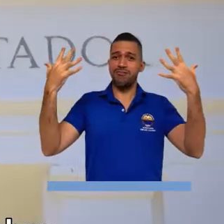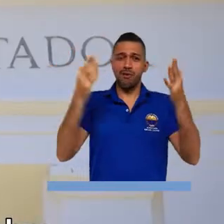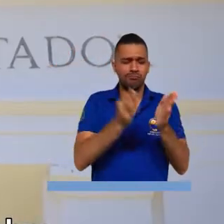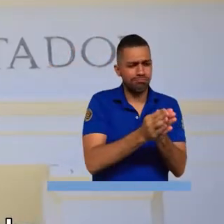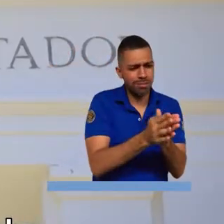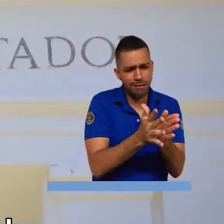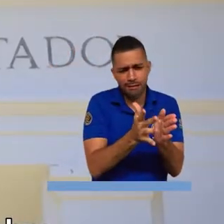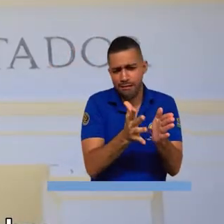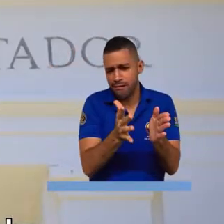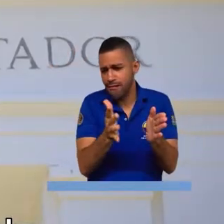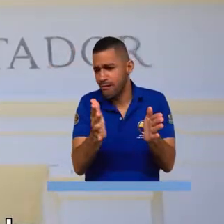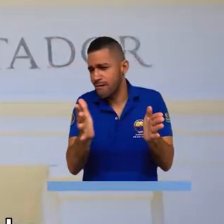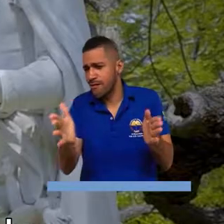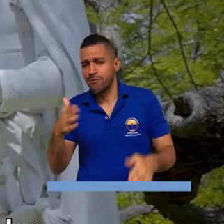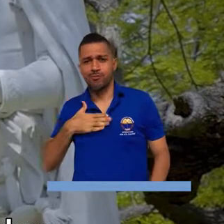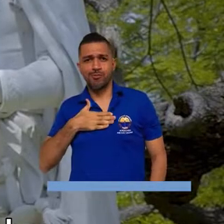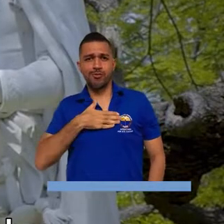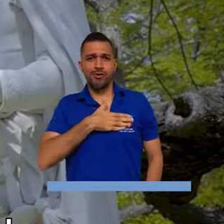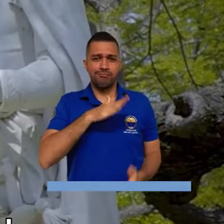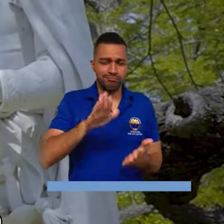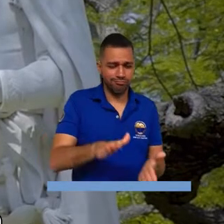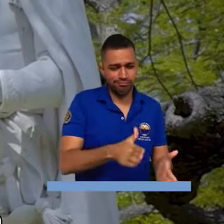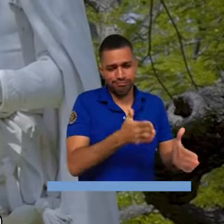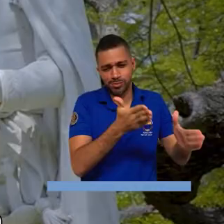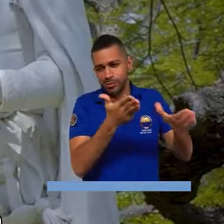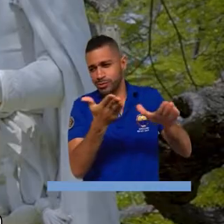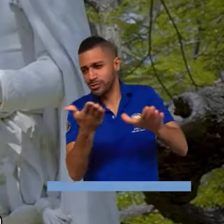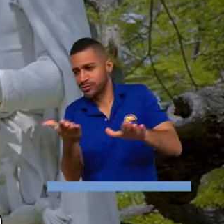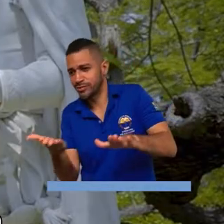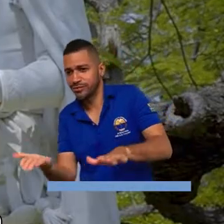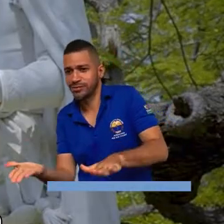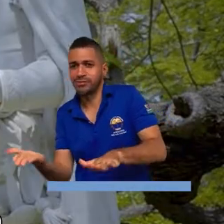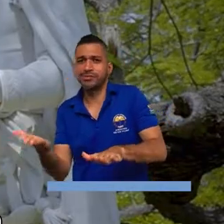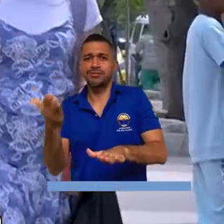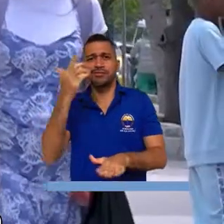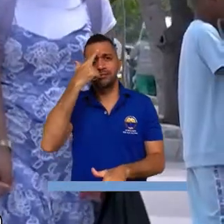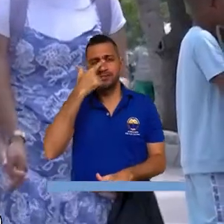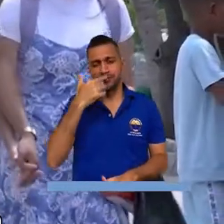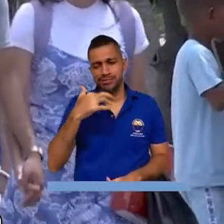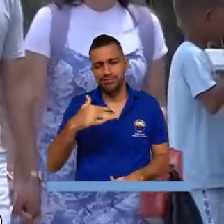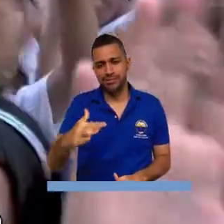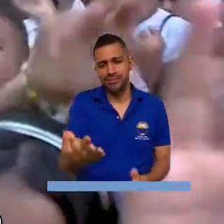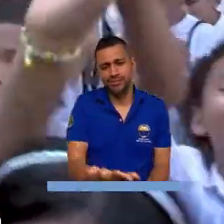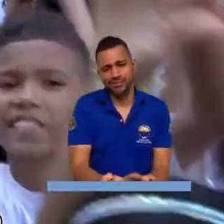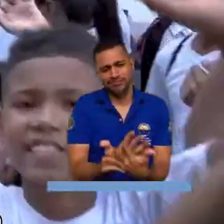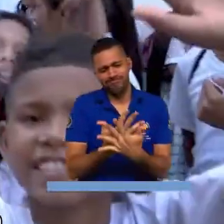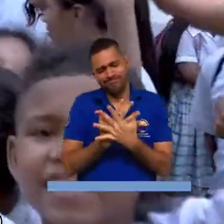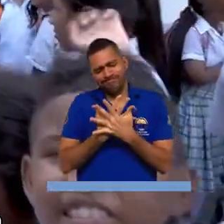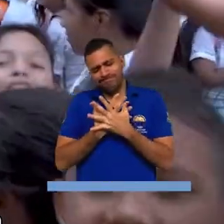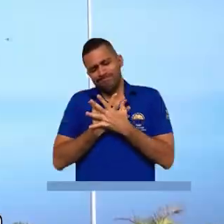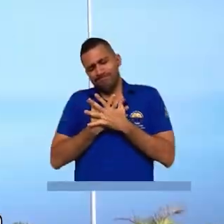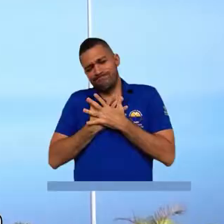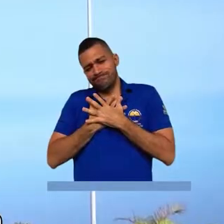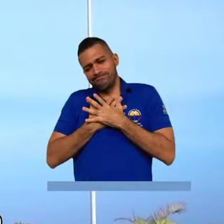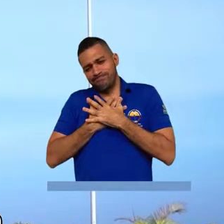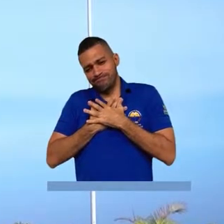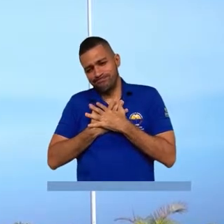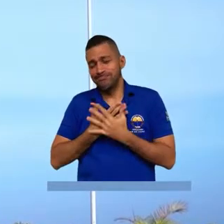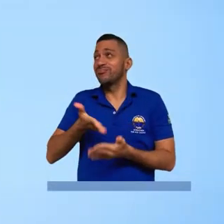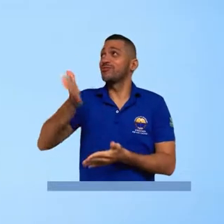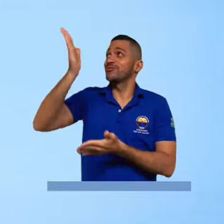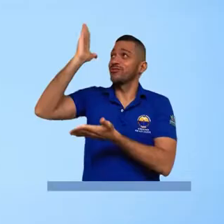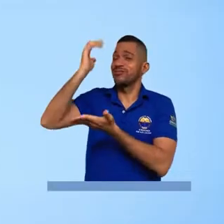soportará el hombre más grande de América Latina